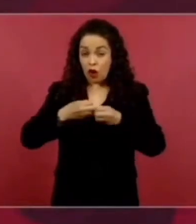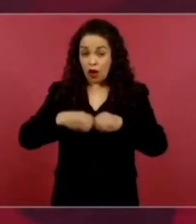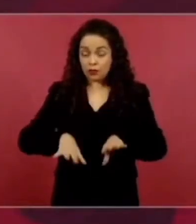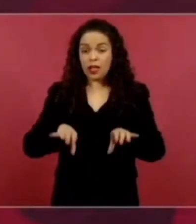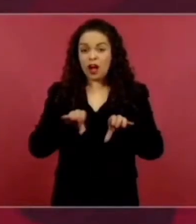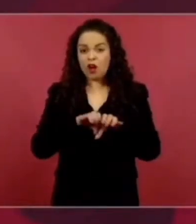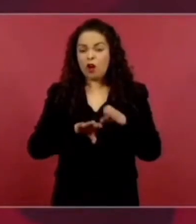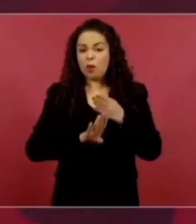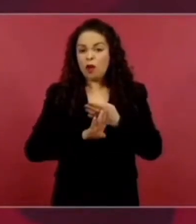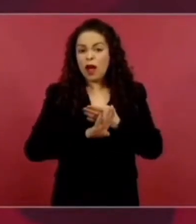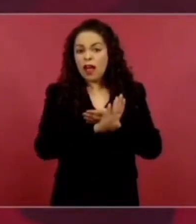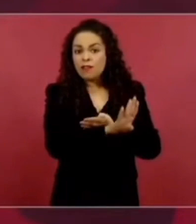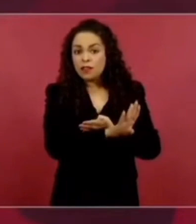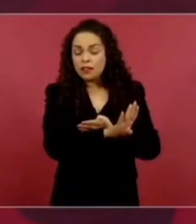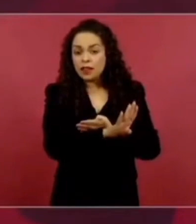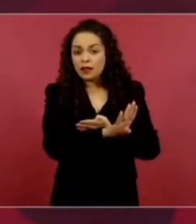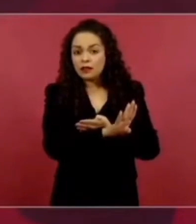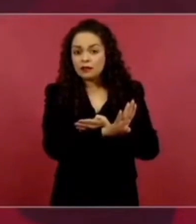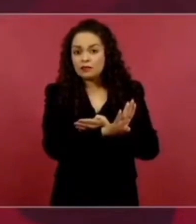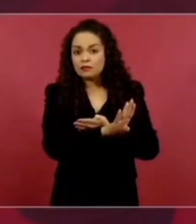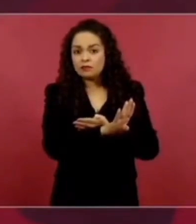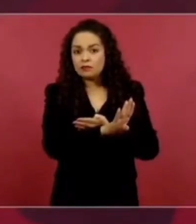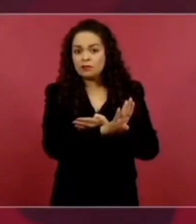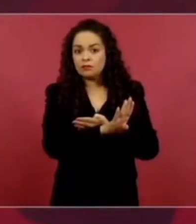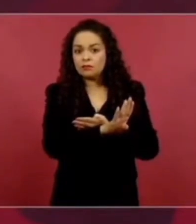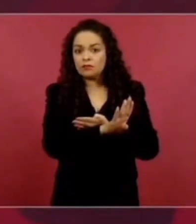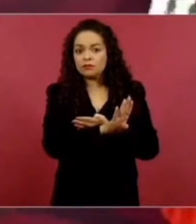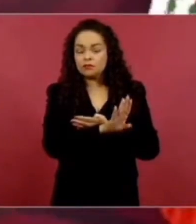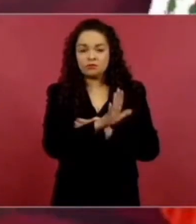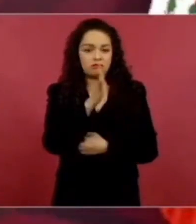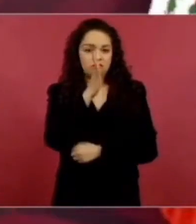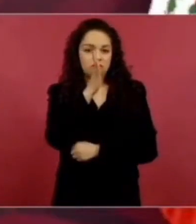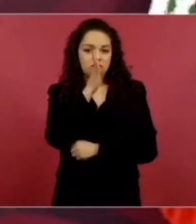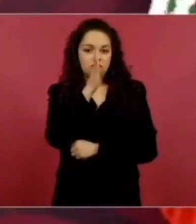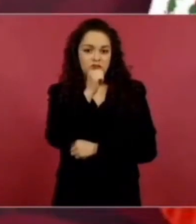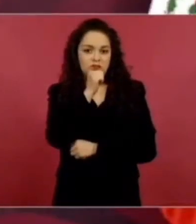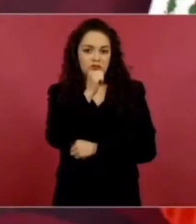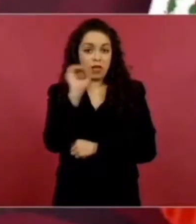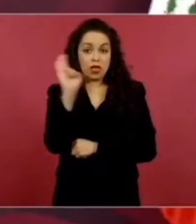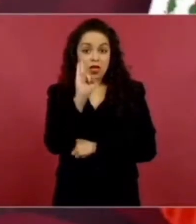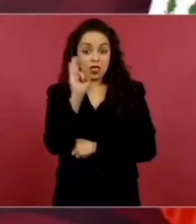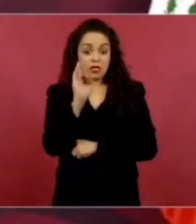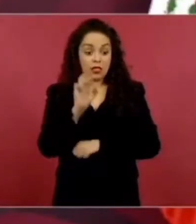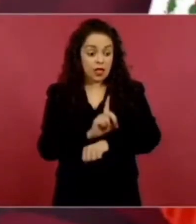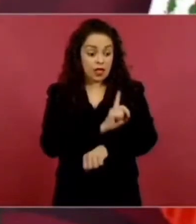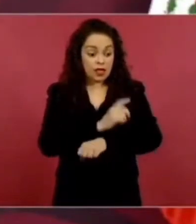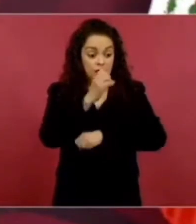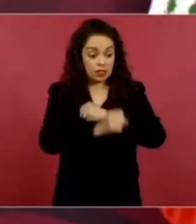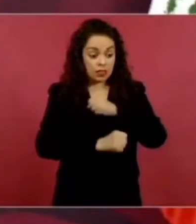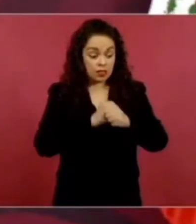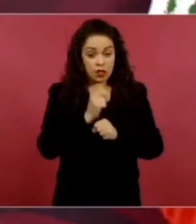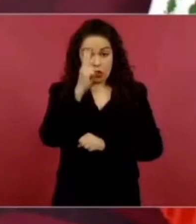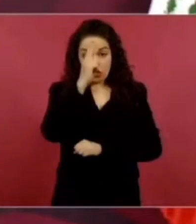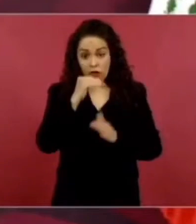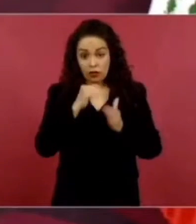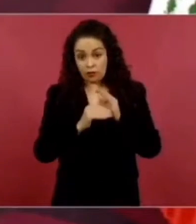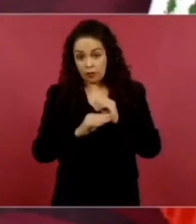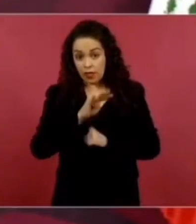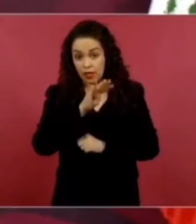desde el 2019 con los programas de bienestar. No hubiésemos podido.